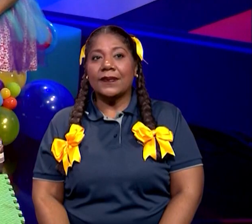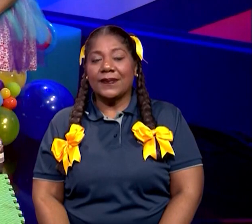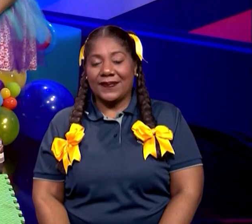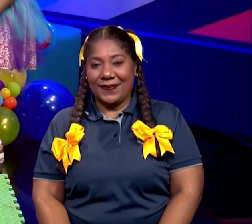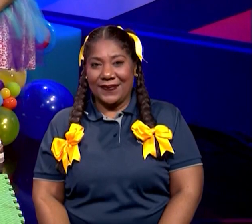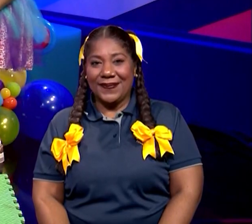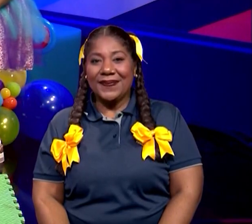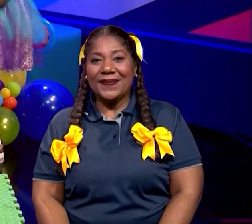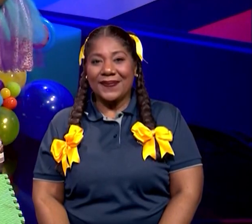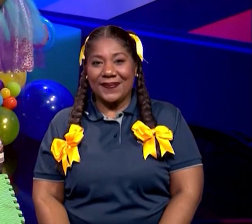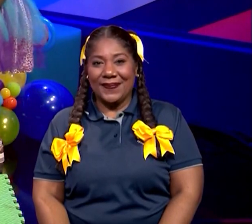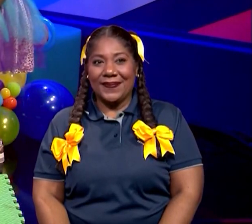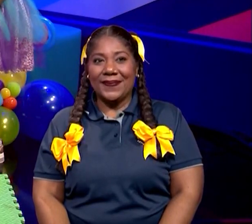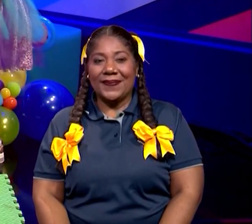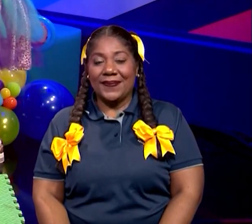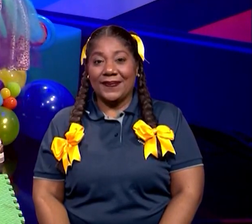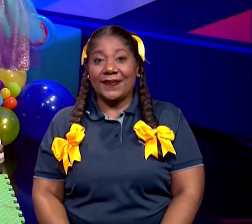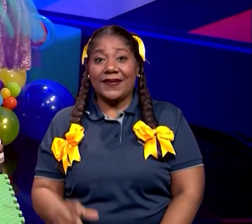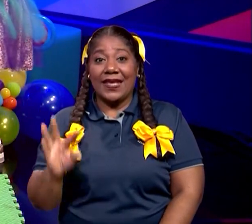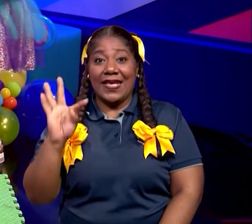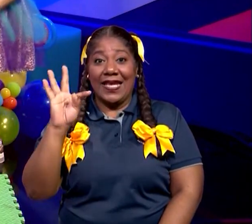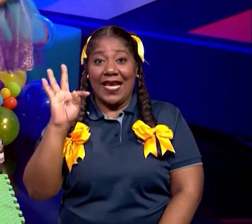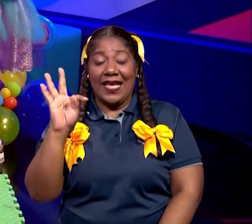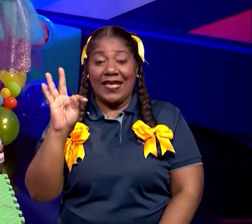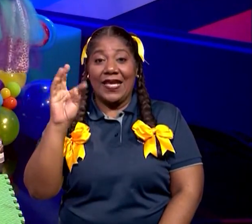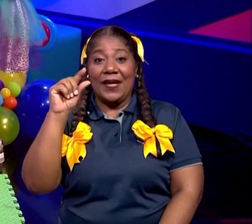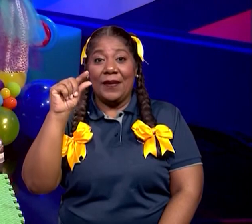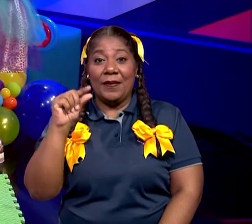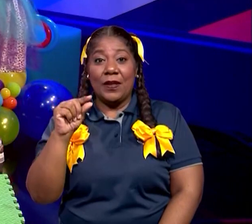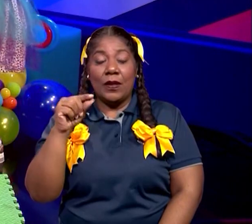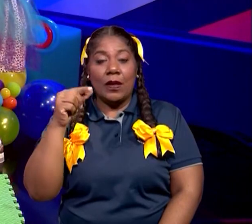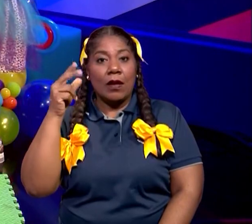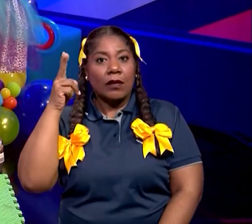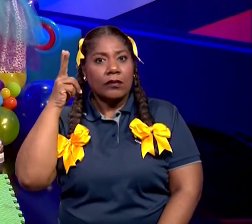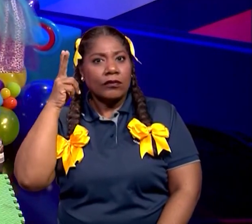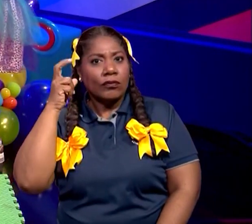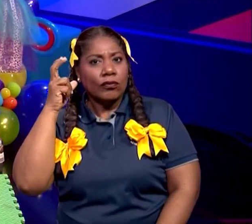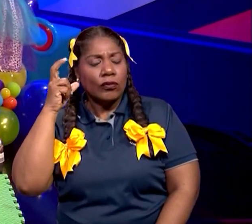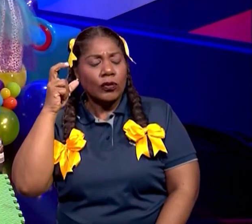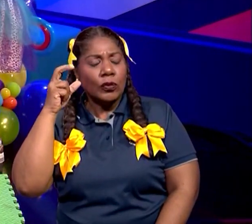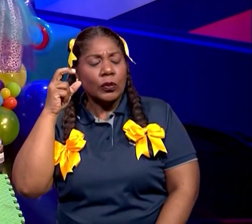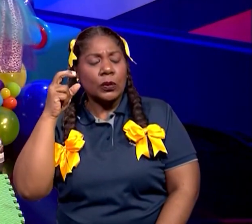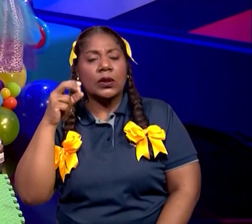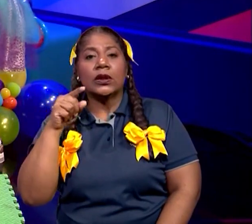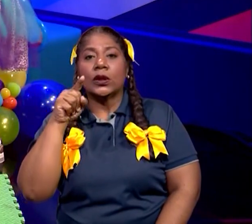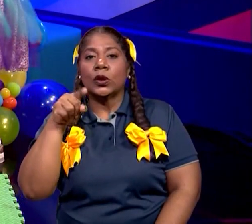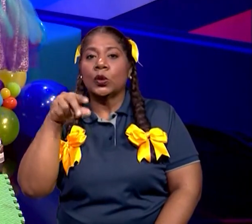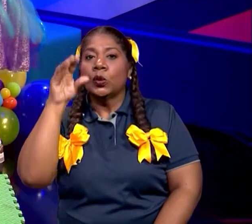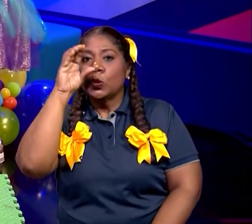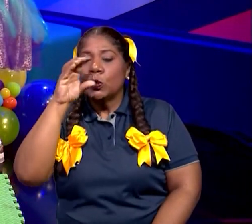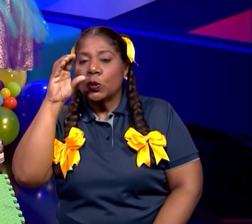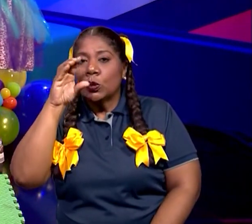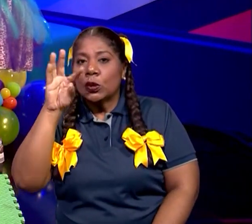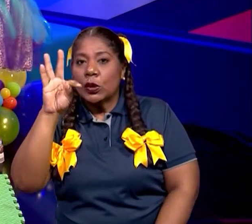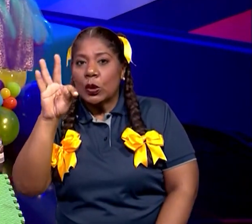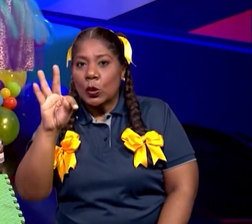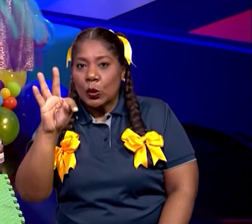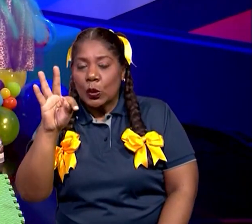¡Eso! Y ahí vamos a saltar cuando escuchamos una palabra que se escribe con...